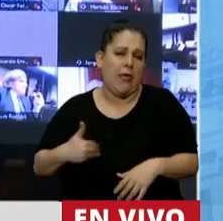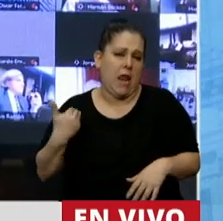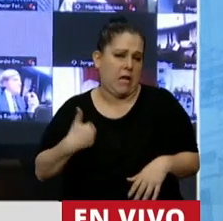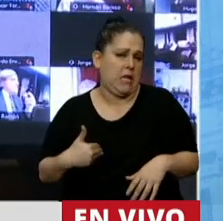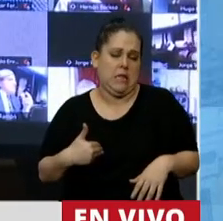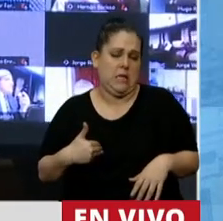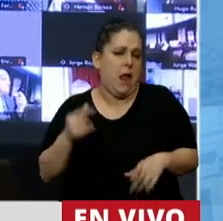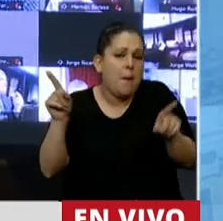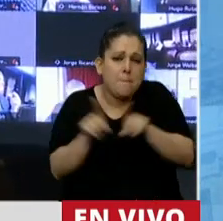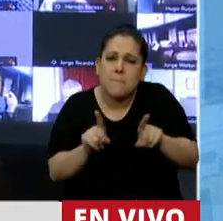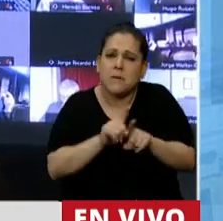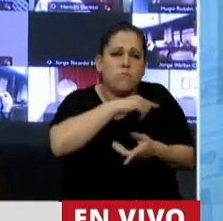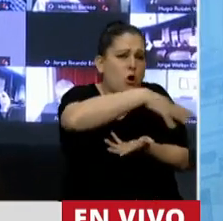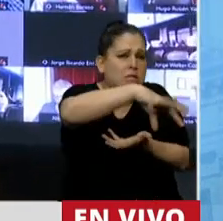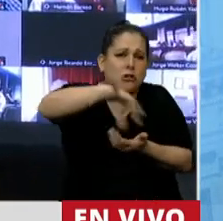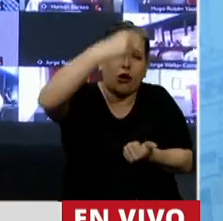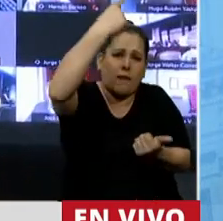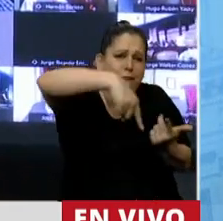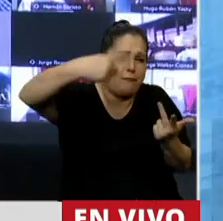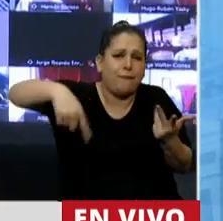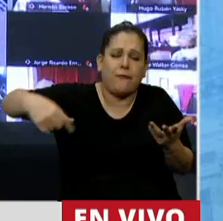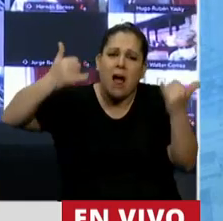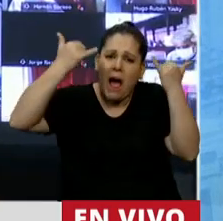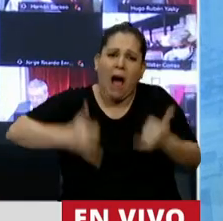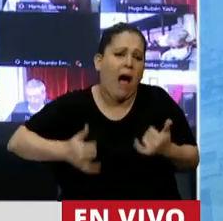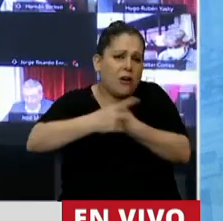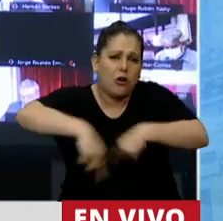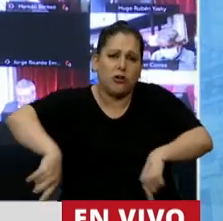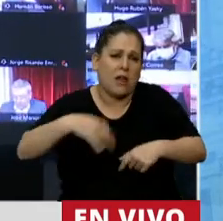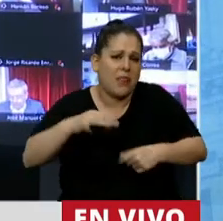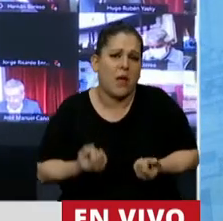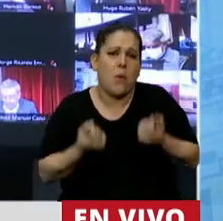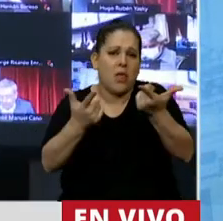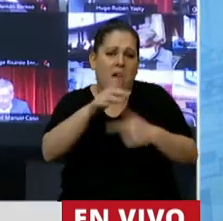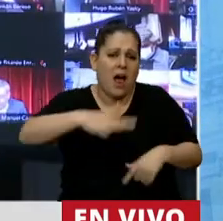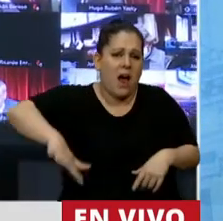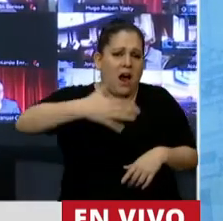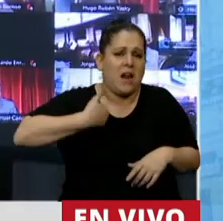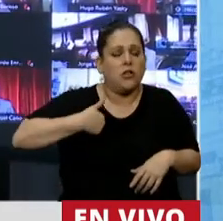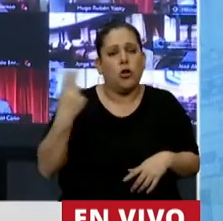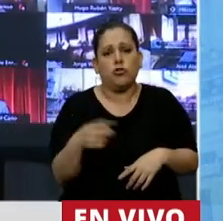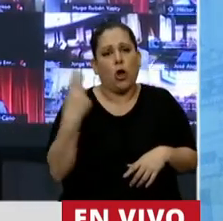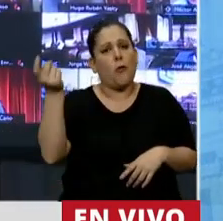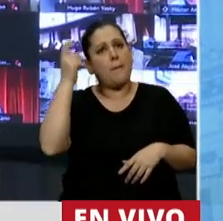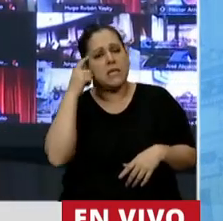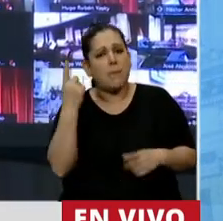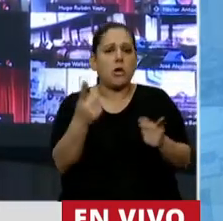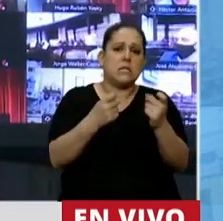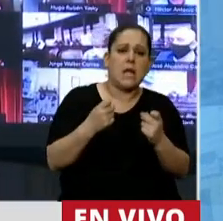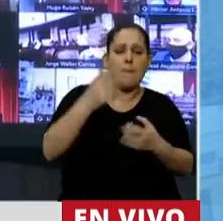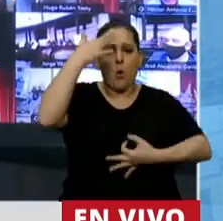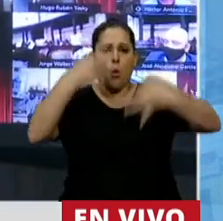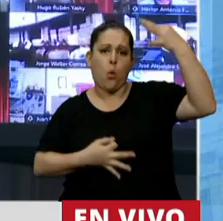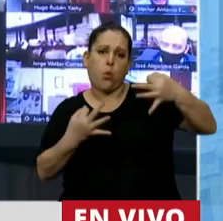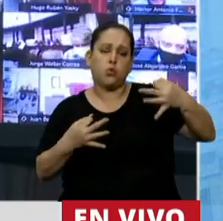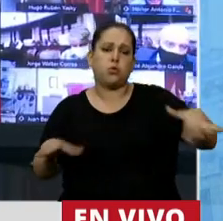otros sectores? Porque realmente todos creemos que debemos vivir en un país más justo y en el que